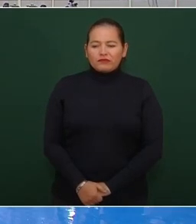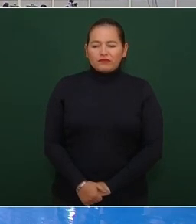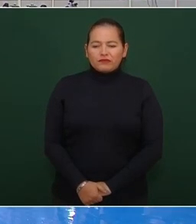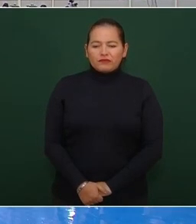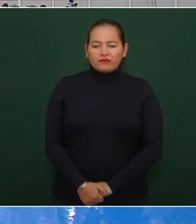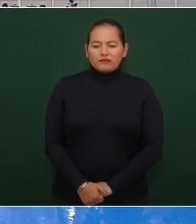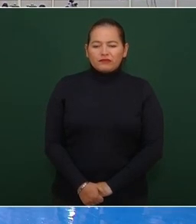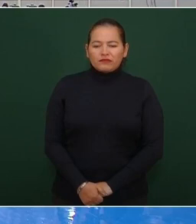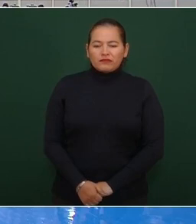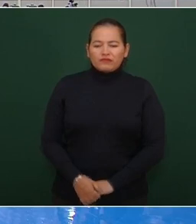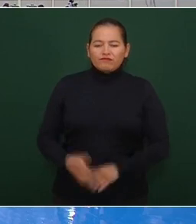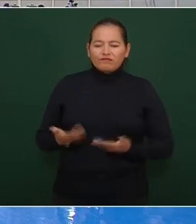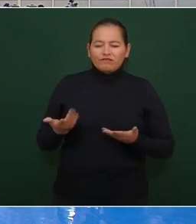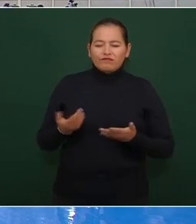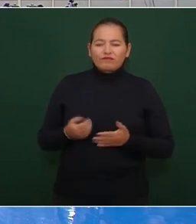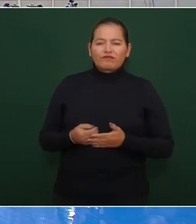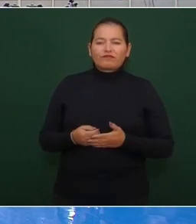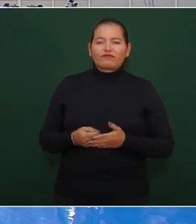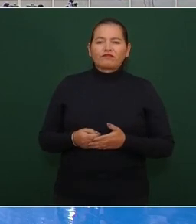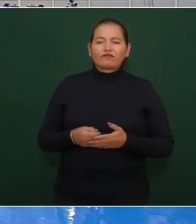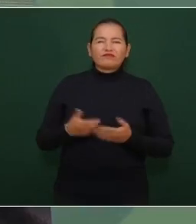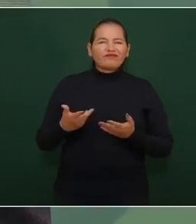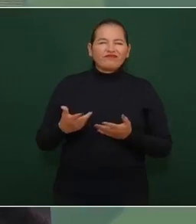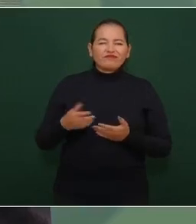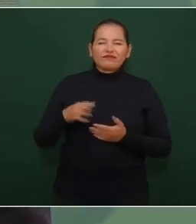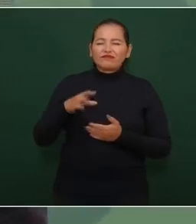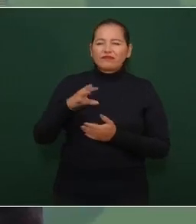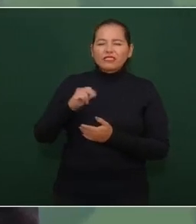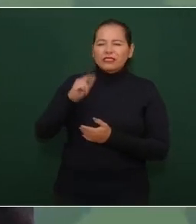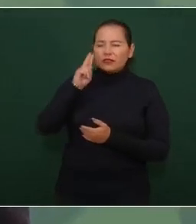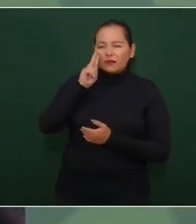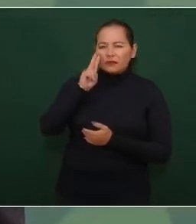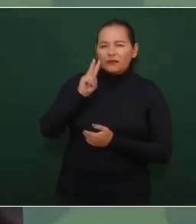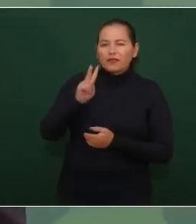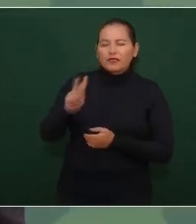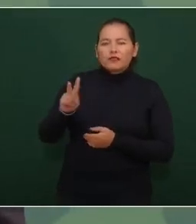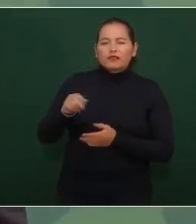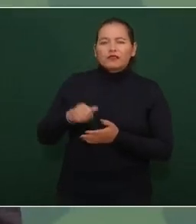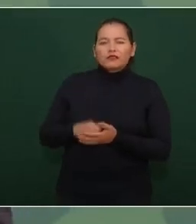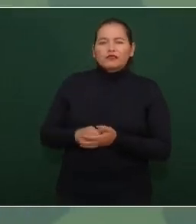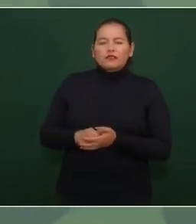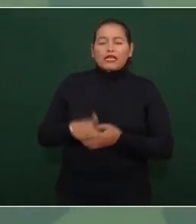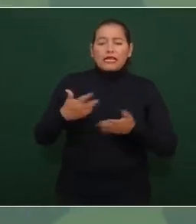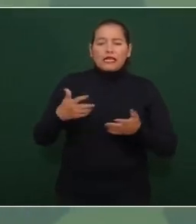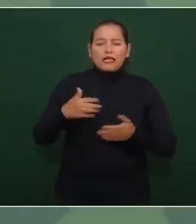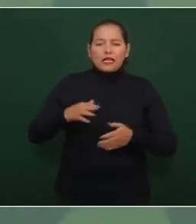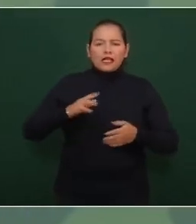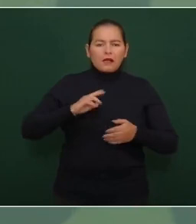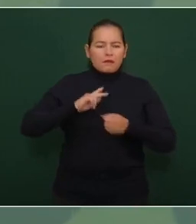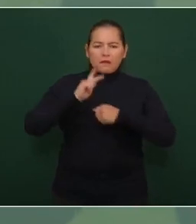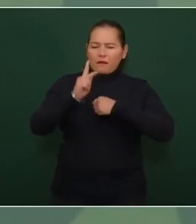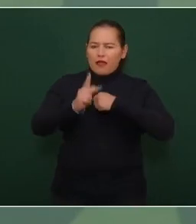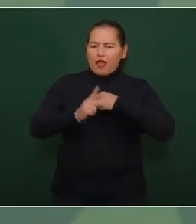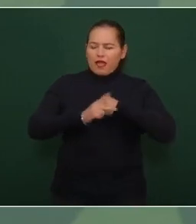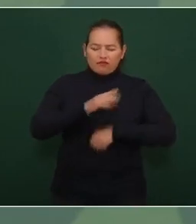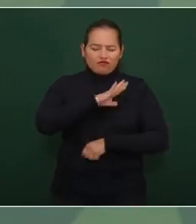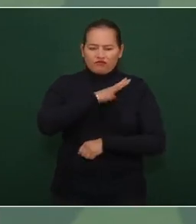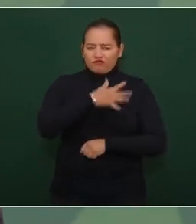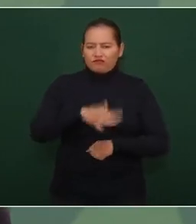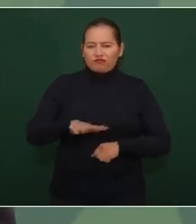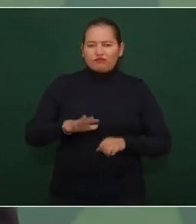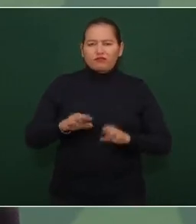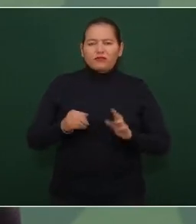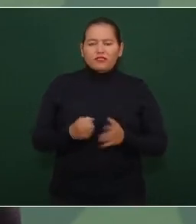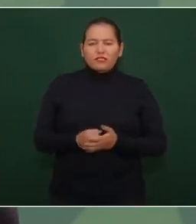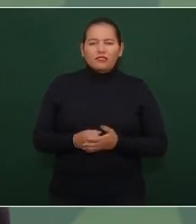si no no veo yo que el bloque conservador en el país en general sea